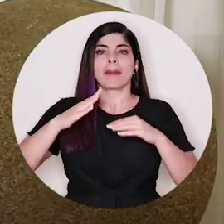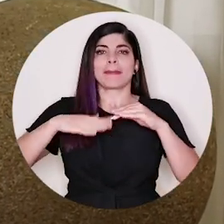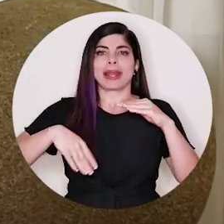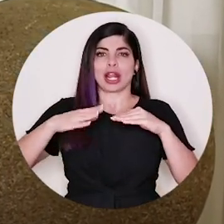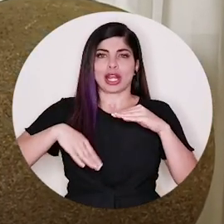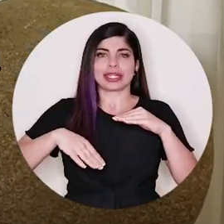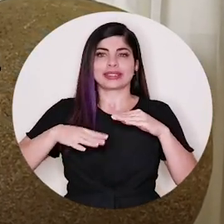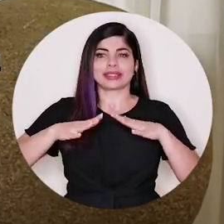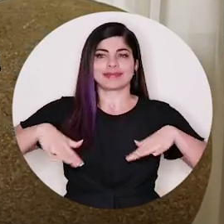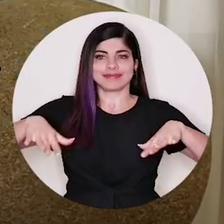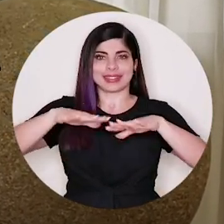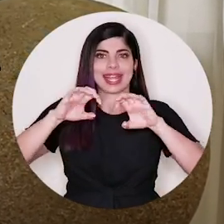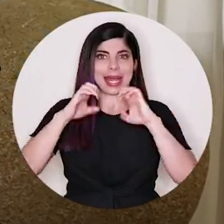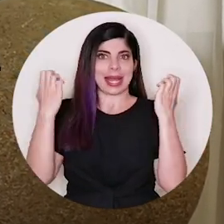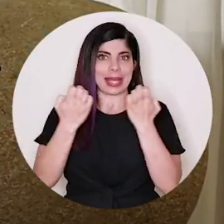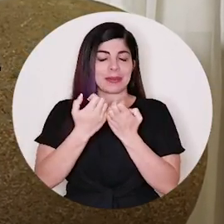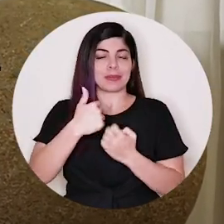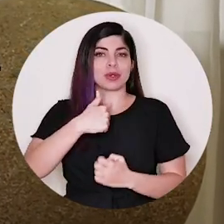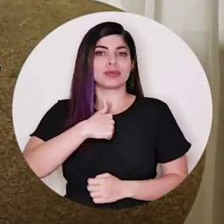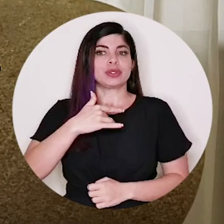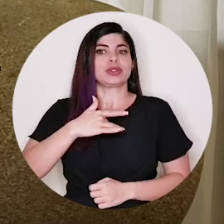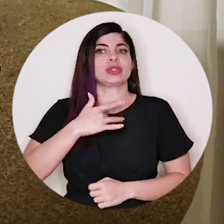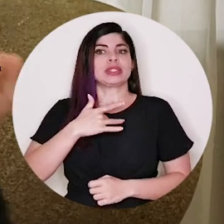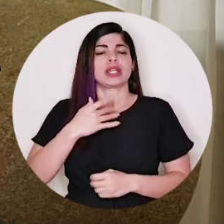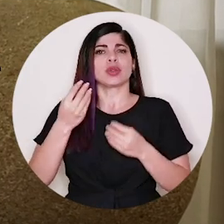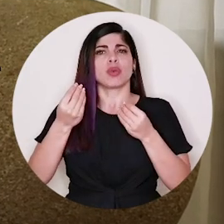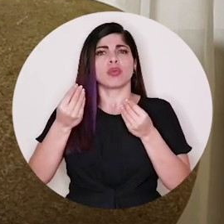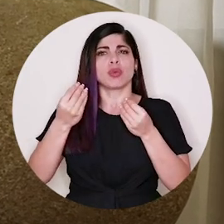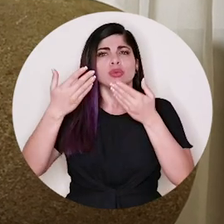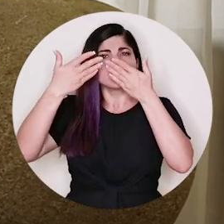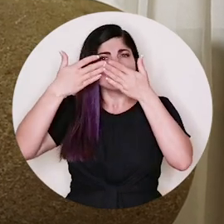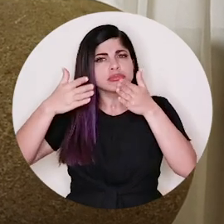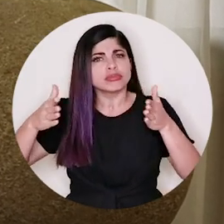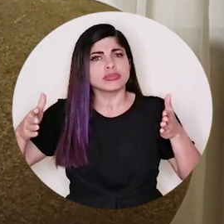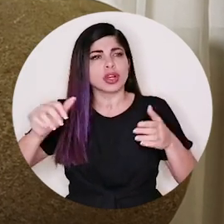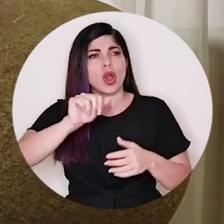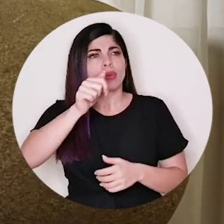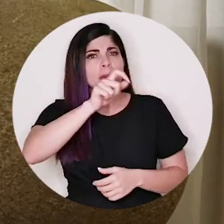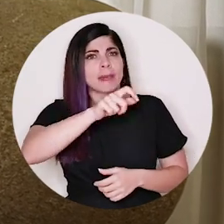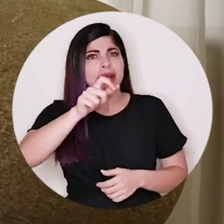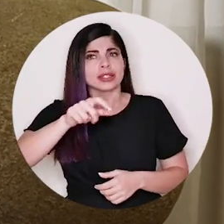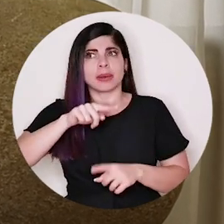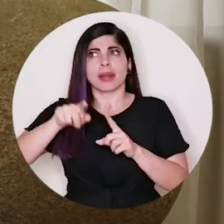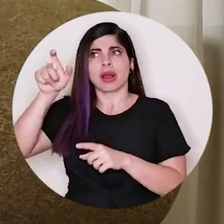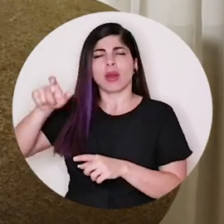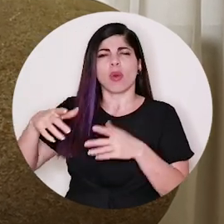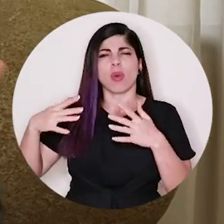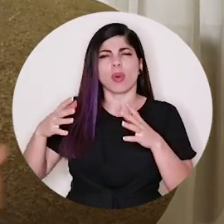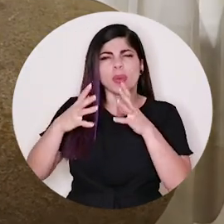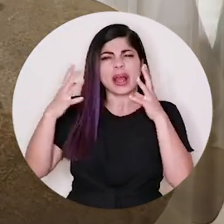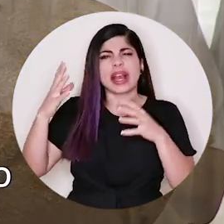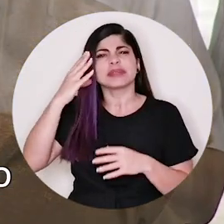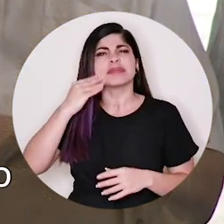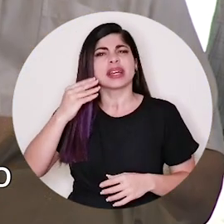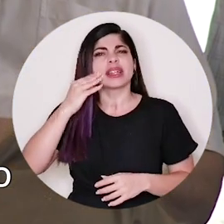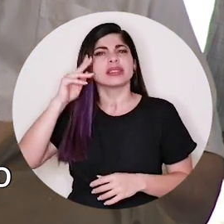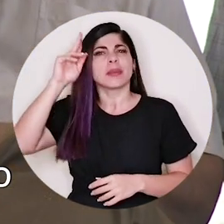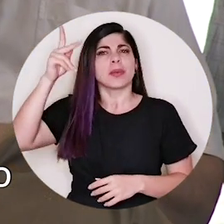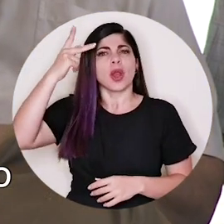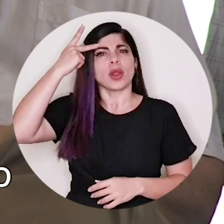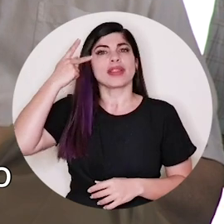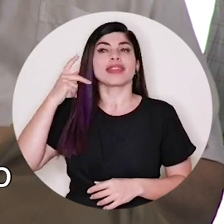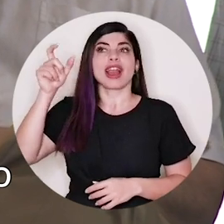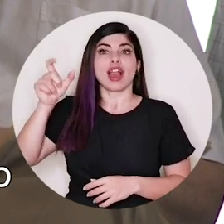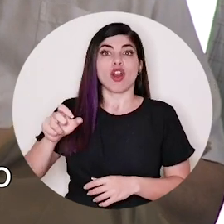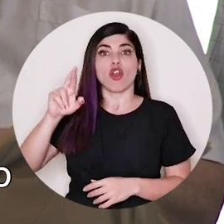del equipo y siento que ha habido mucha apertura a parte de otras personas que tienen una gran experiencia política. En el